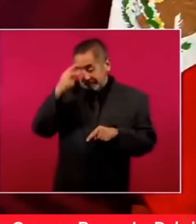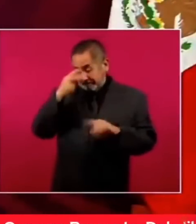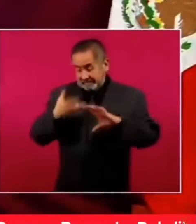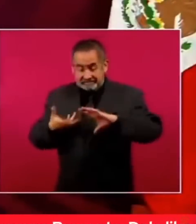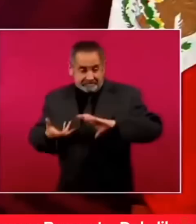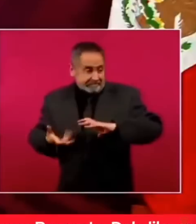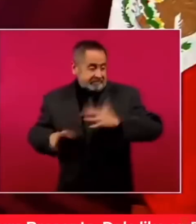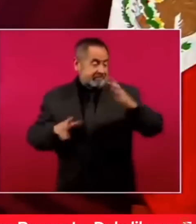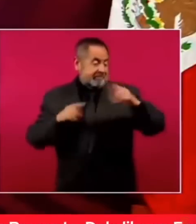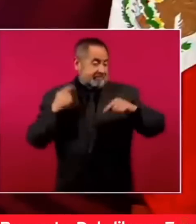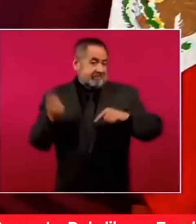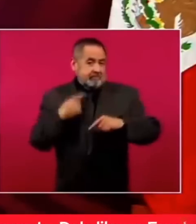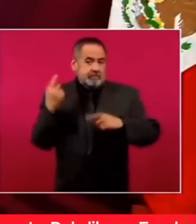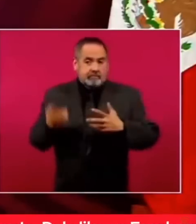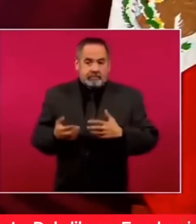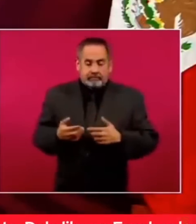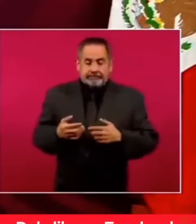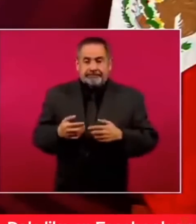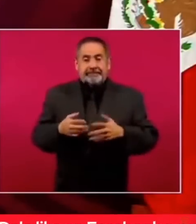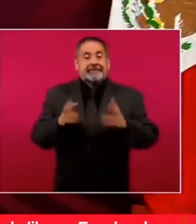y que gana Trump,